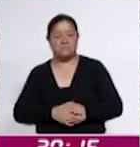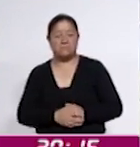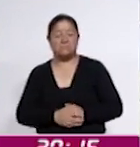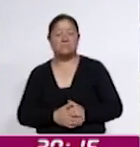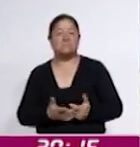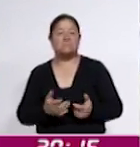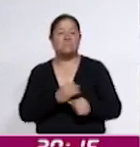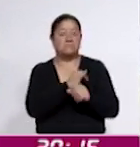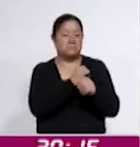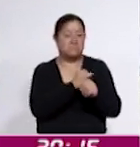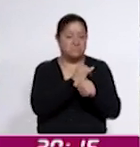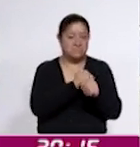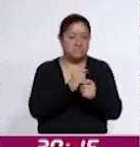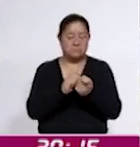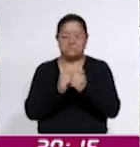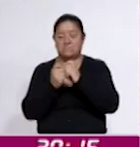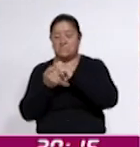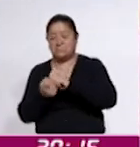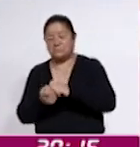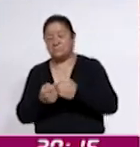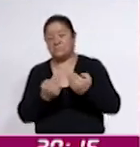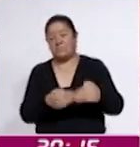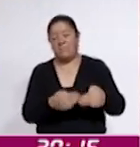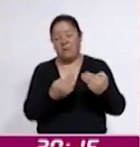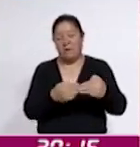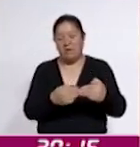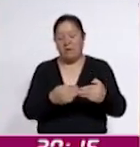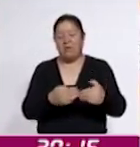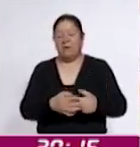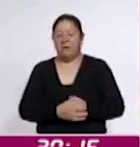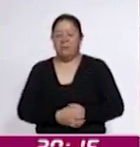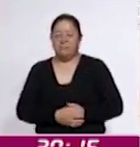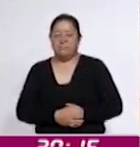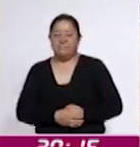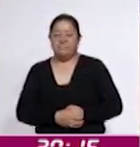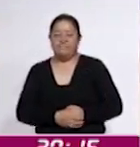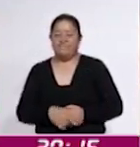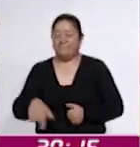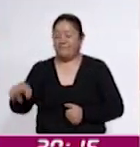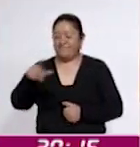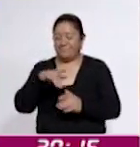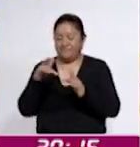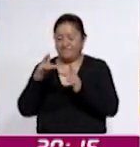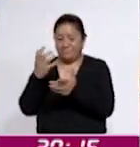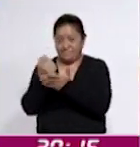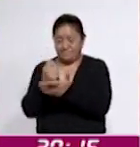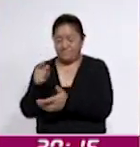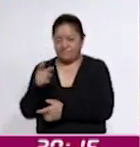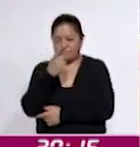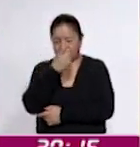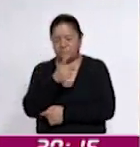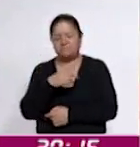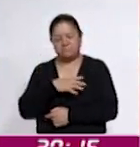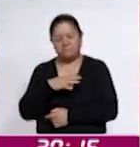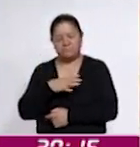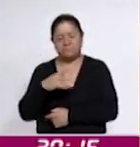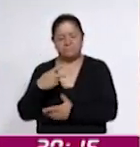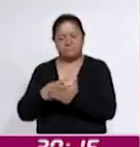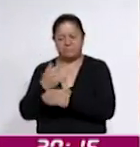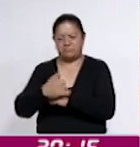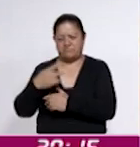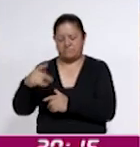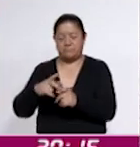transformadores, comercializadores. Los ganadores coincidieron en que, aunque sus proyectos han experimentado un crecimiento notable,